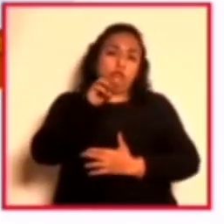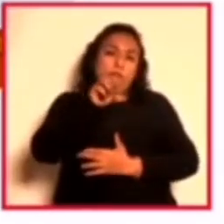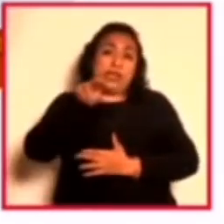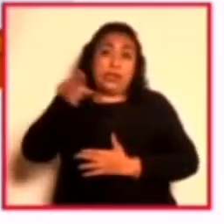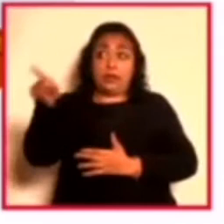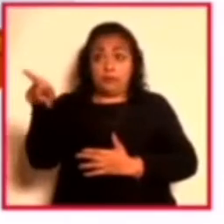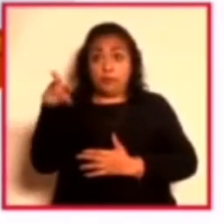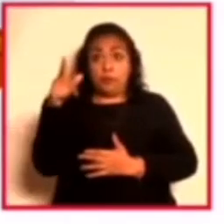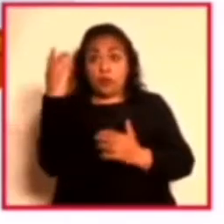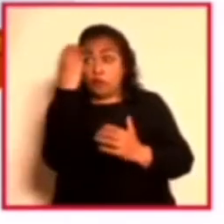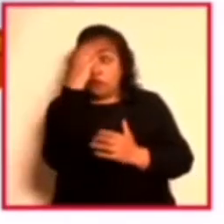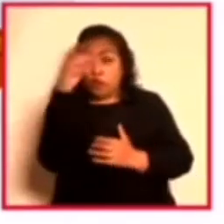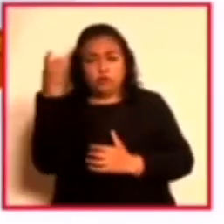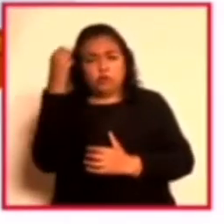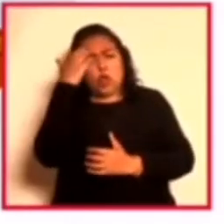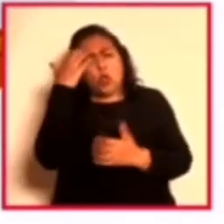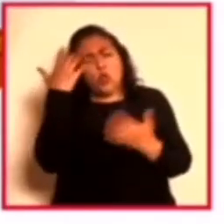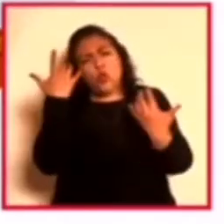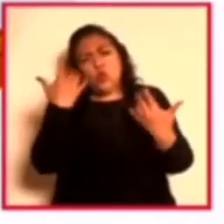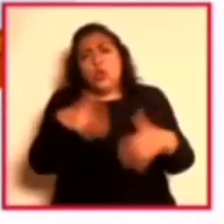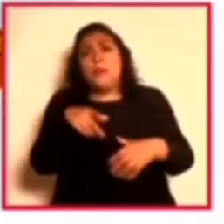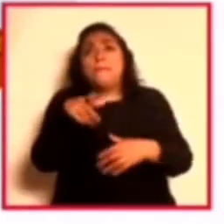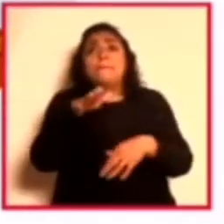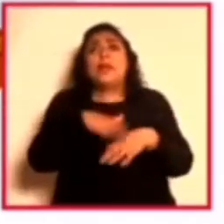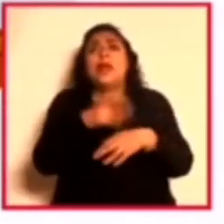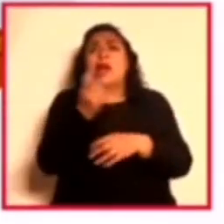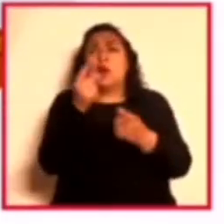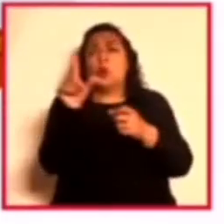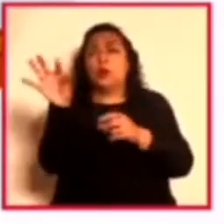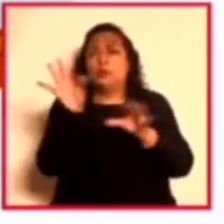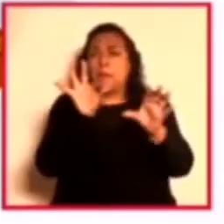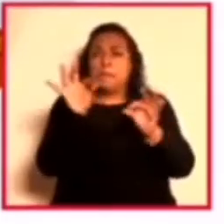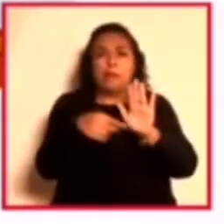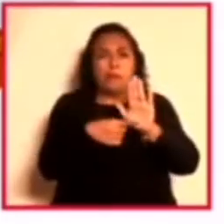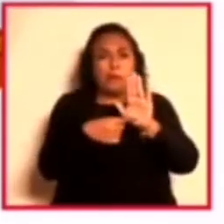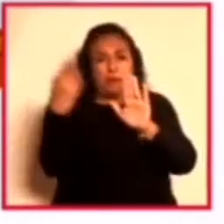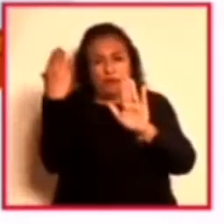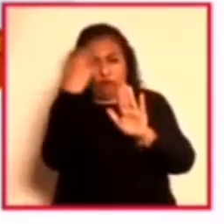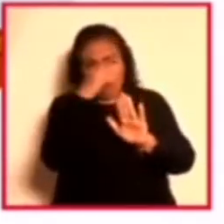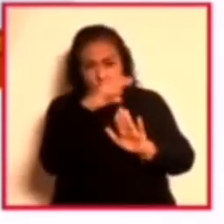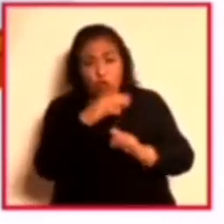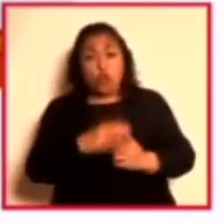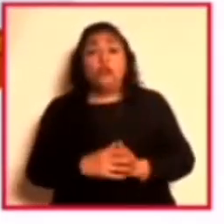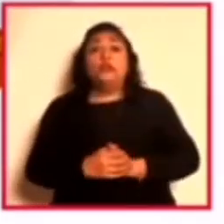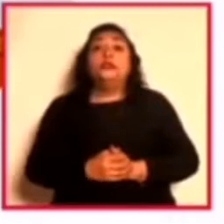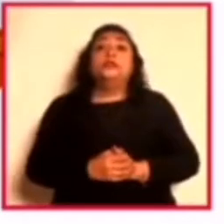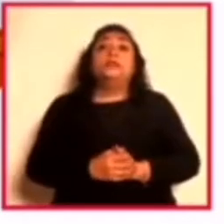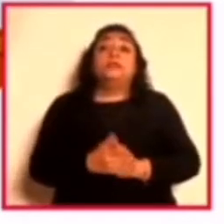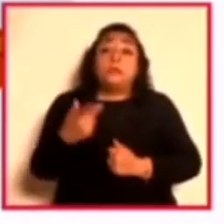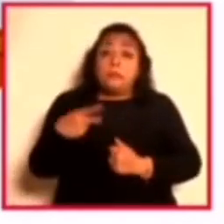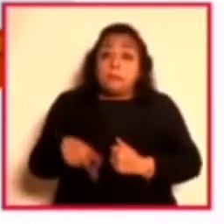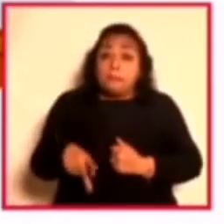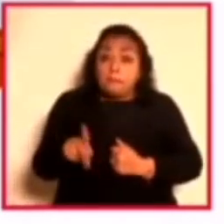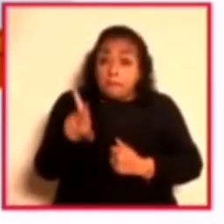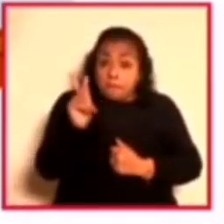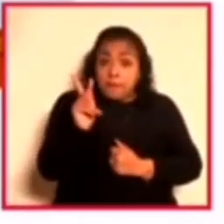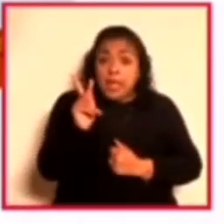es muy conocida y particularmente algunas de estas fotografías, pero es